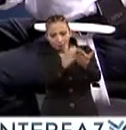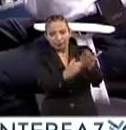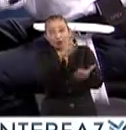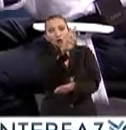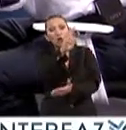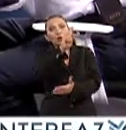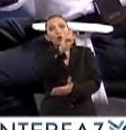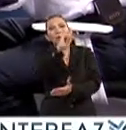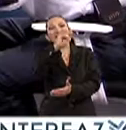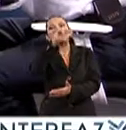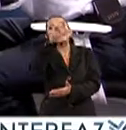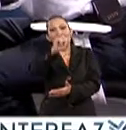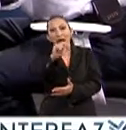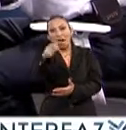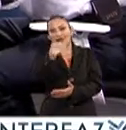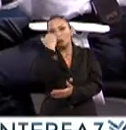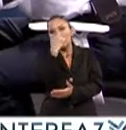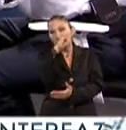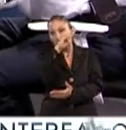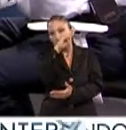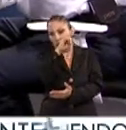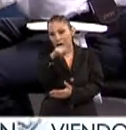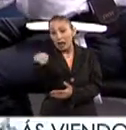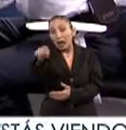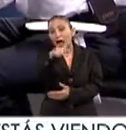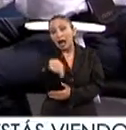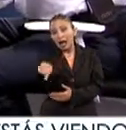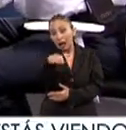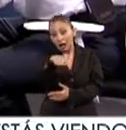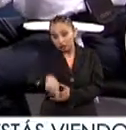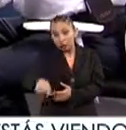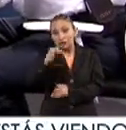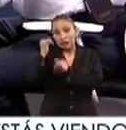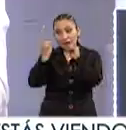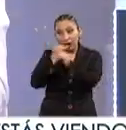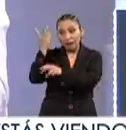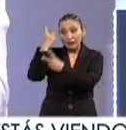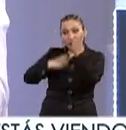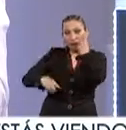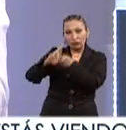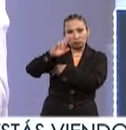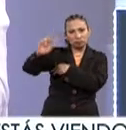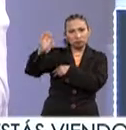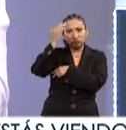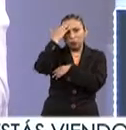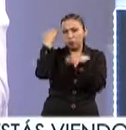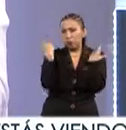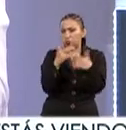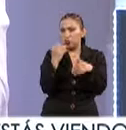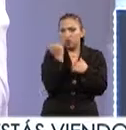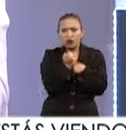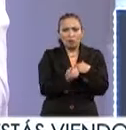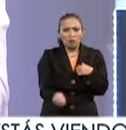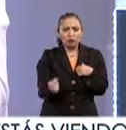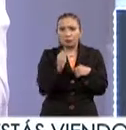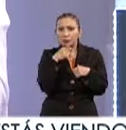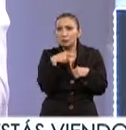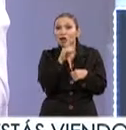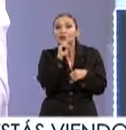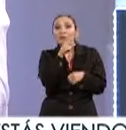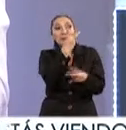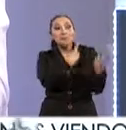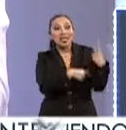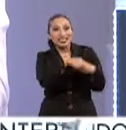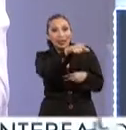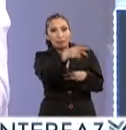Aupita, los son invitados muy específicos, de alto nivel internacional, reconocidísimos, pero también vamos a tener